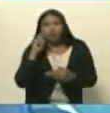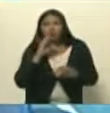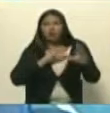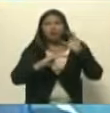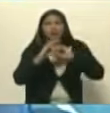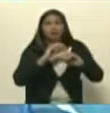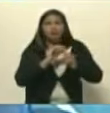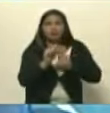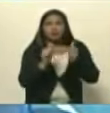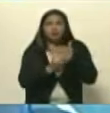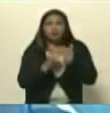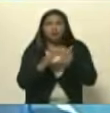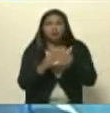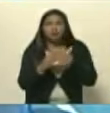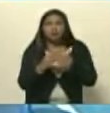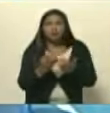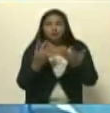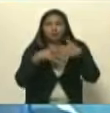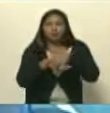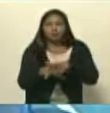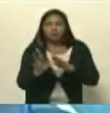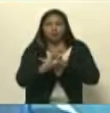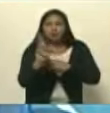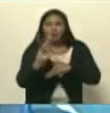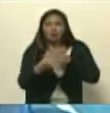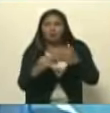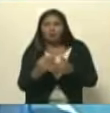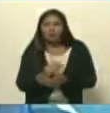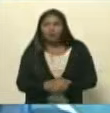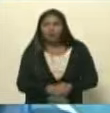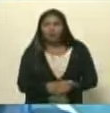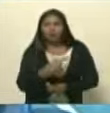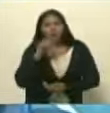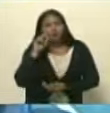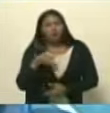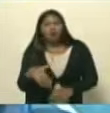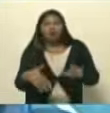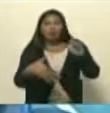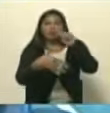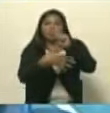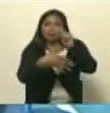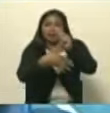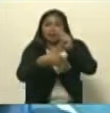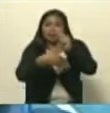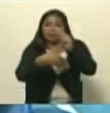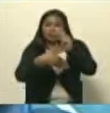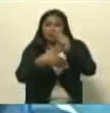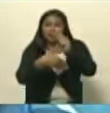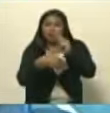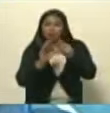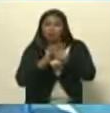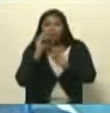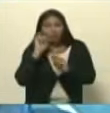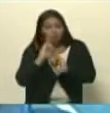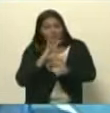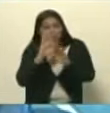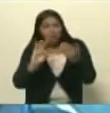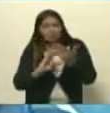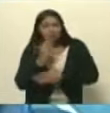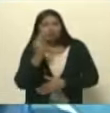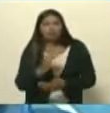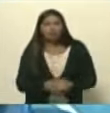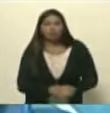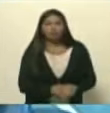comunicación alternativa sino de la integración regional es Telesur y quisiera tocar ese tema precisamente porque usted es uno de los fundadores